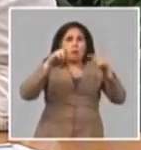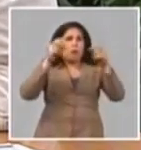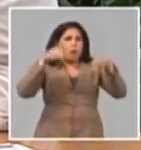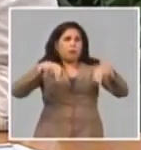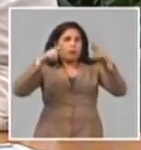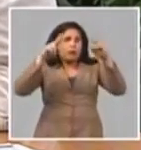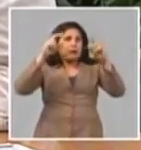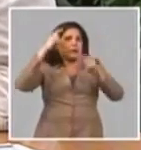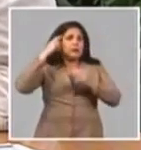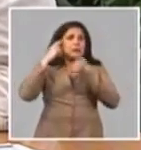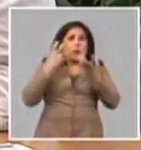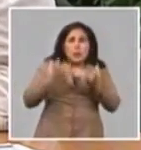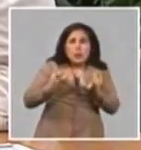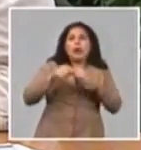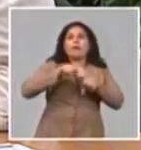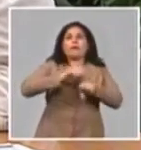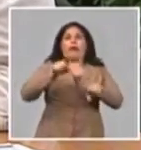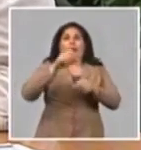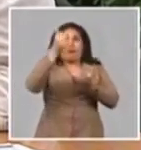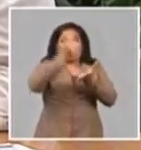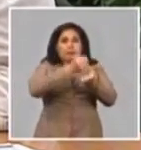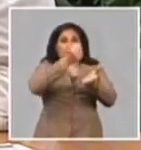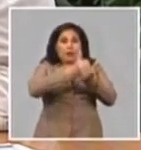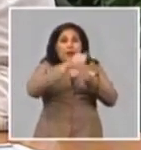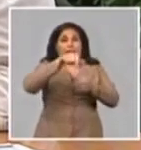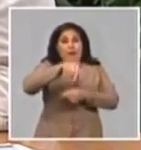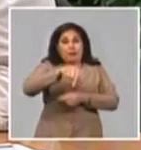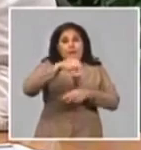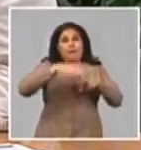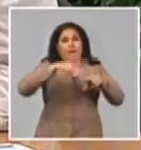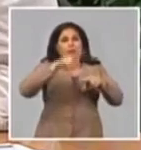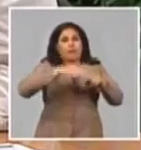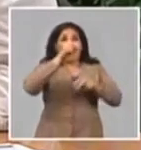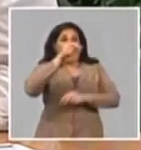14, 13 están ubicados aquí en la capital de nuestro país.